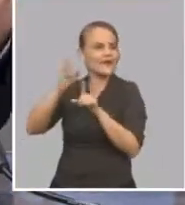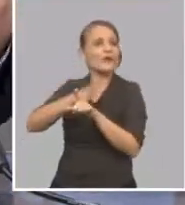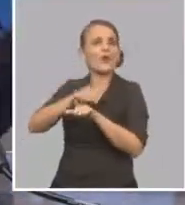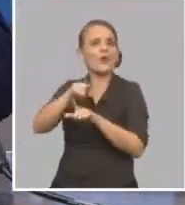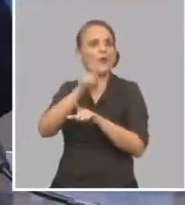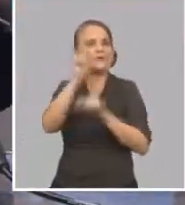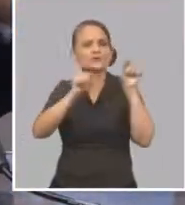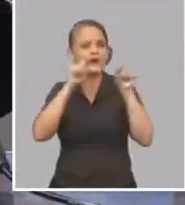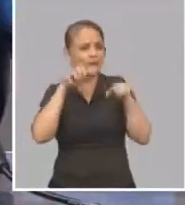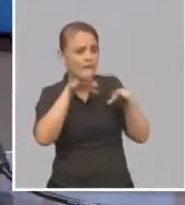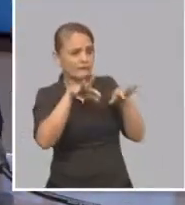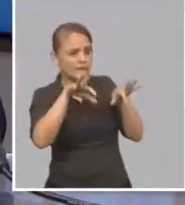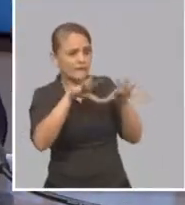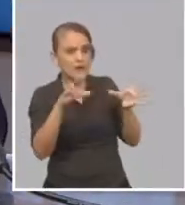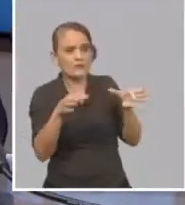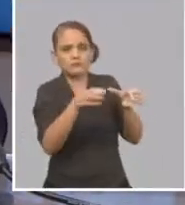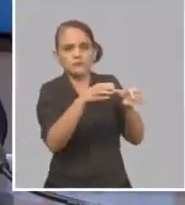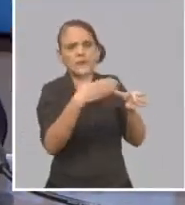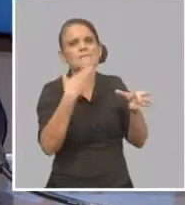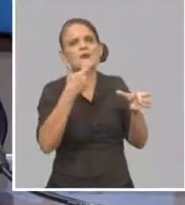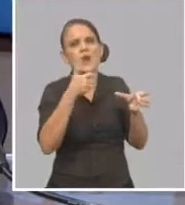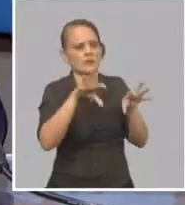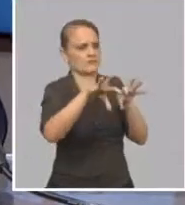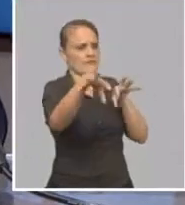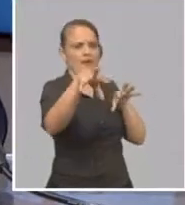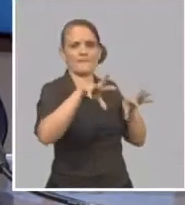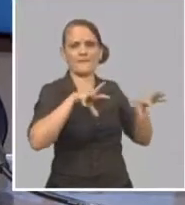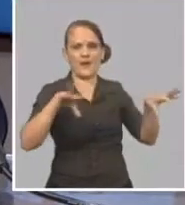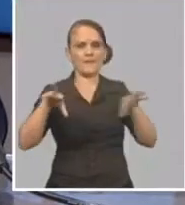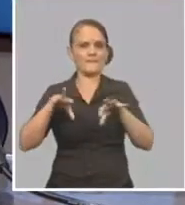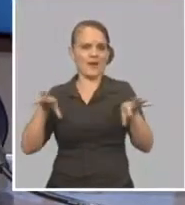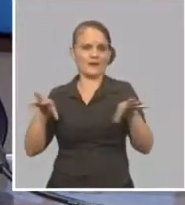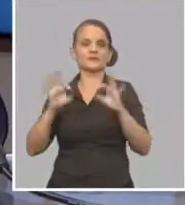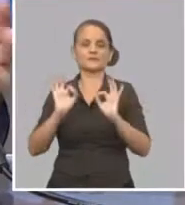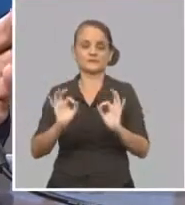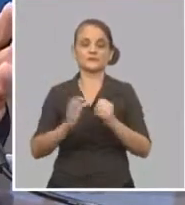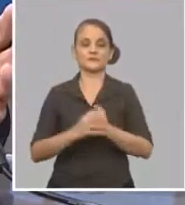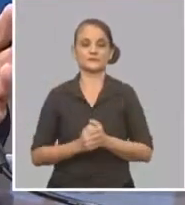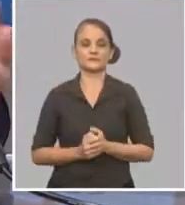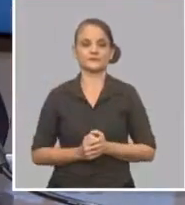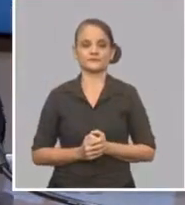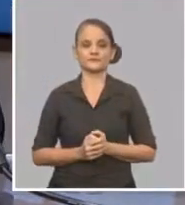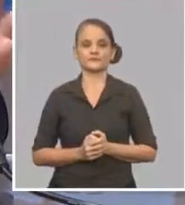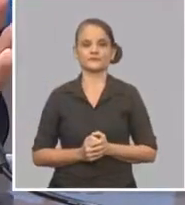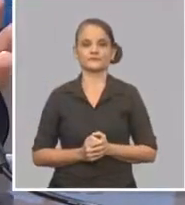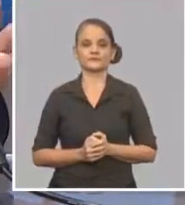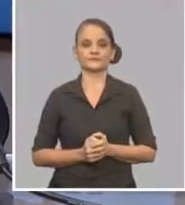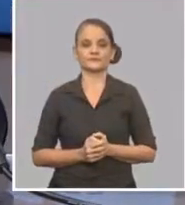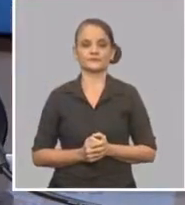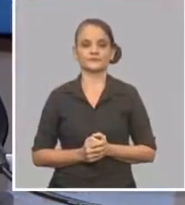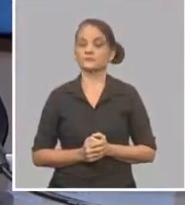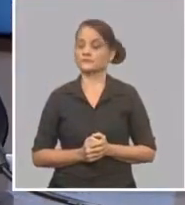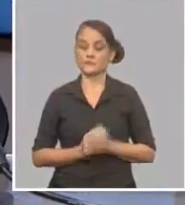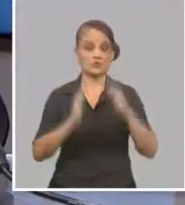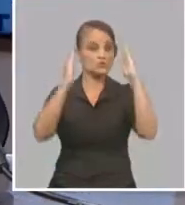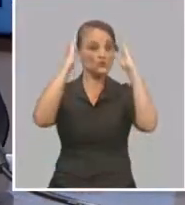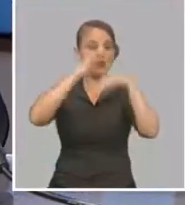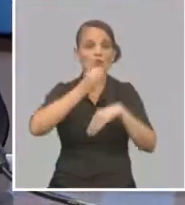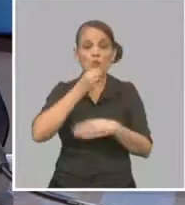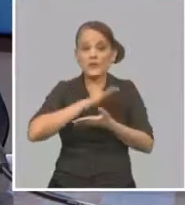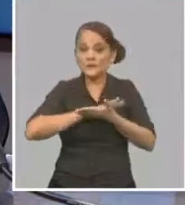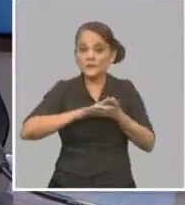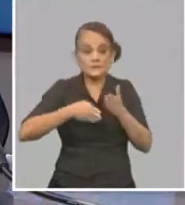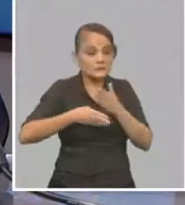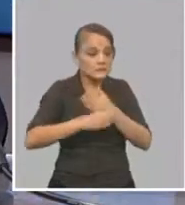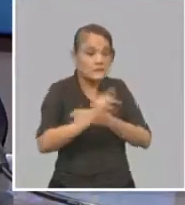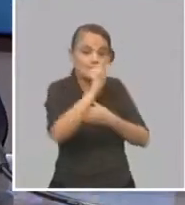existan más posibilidades y evitar las concentraciones. Indudablemente no se permite la entrada de ningún trabajador